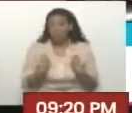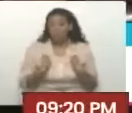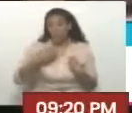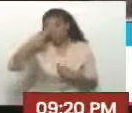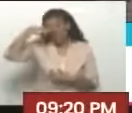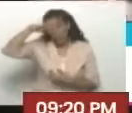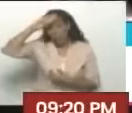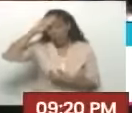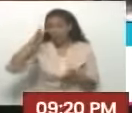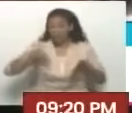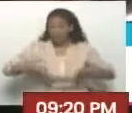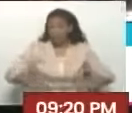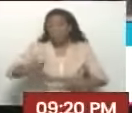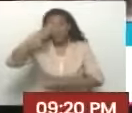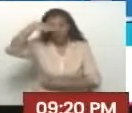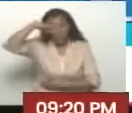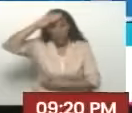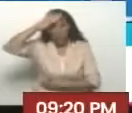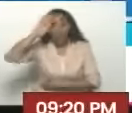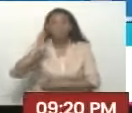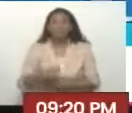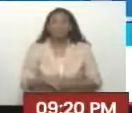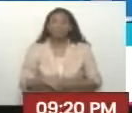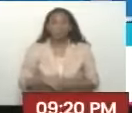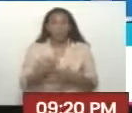¿Eres cubana? Sí. ¡Eso! La misión cubana.